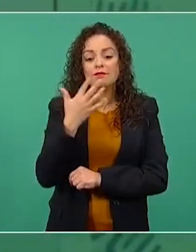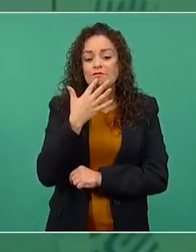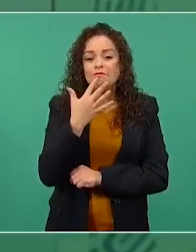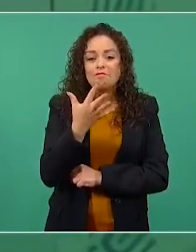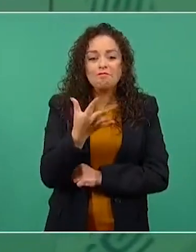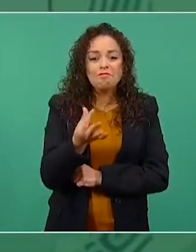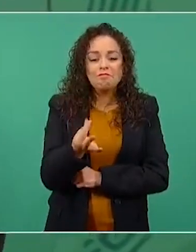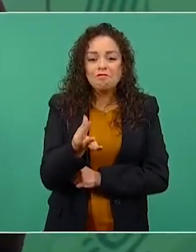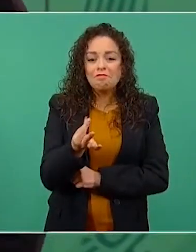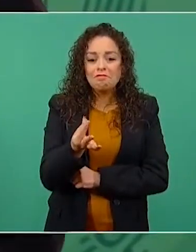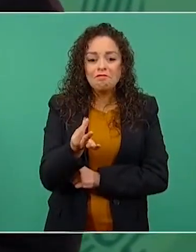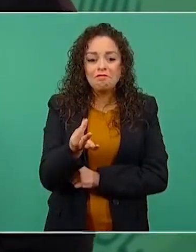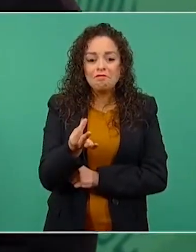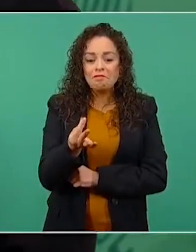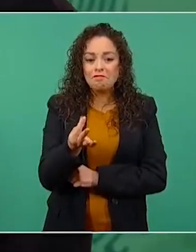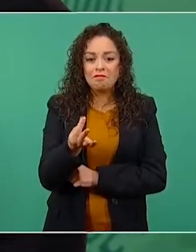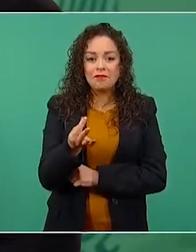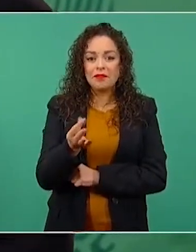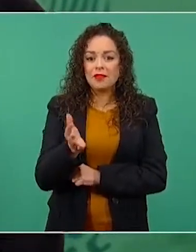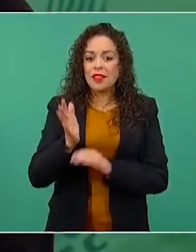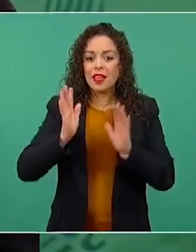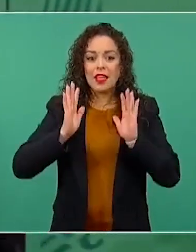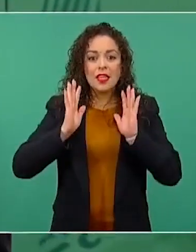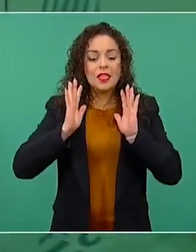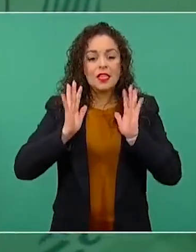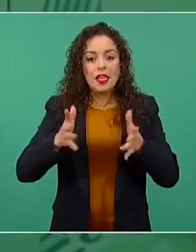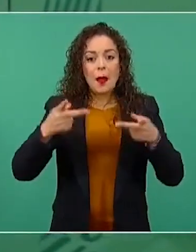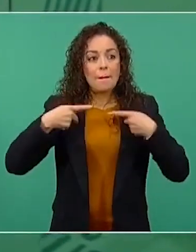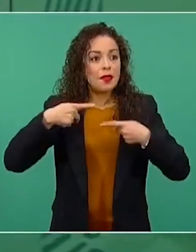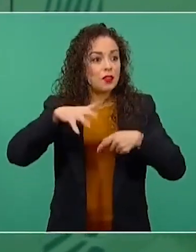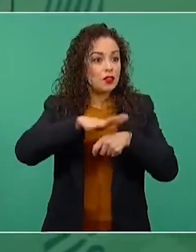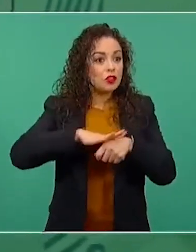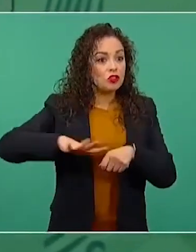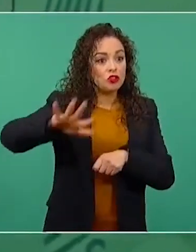otra la mentalidad del pueblo.